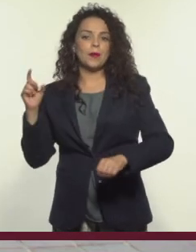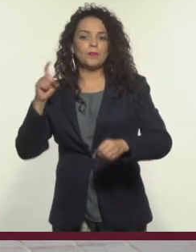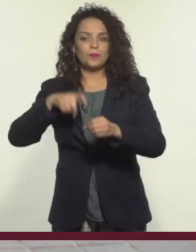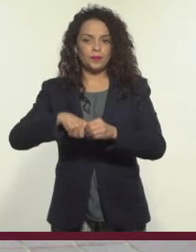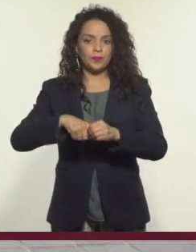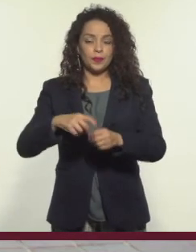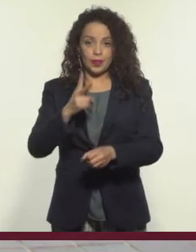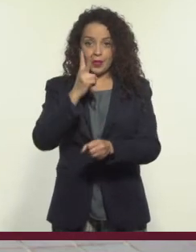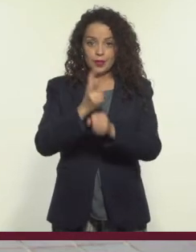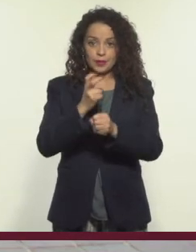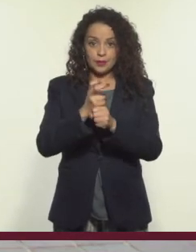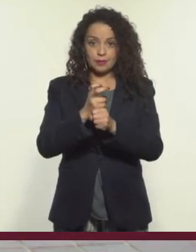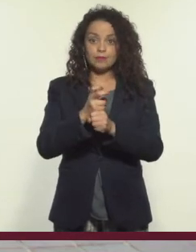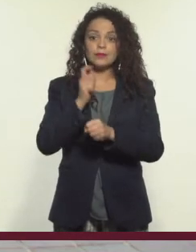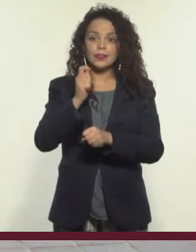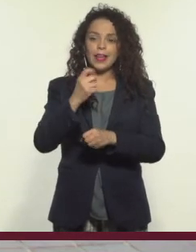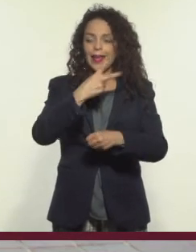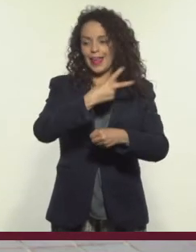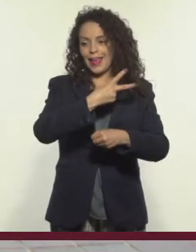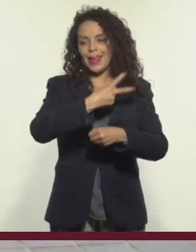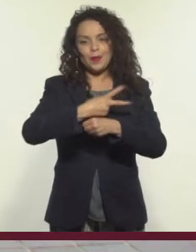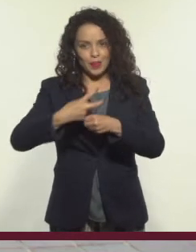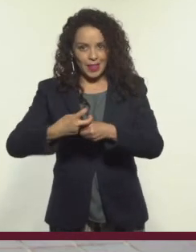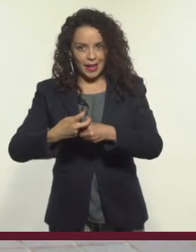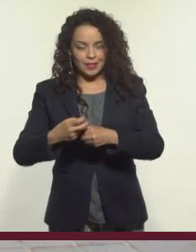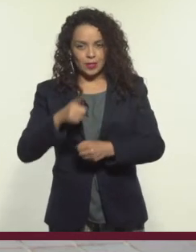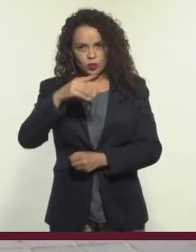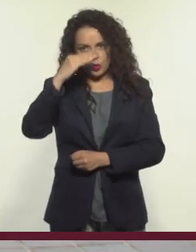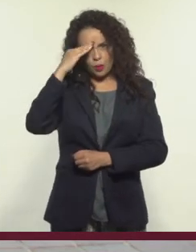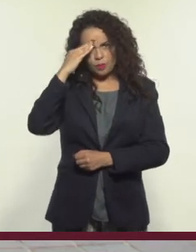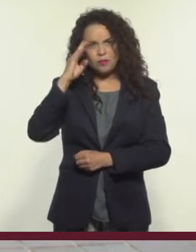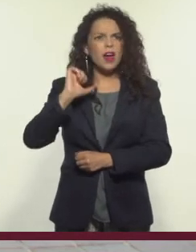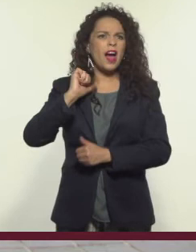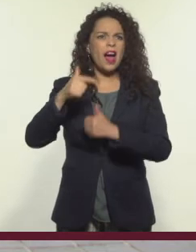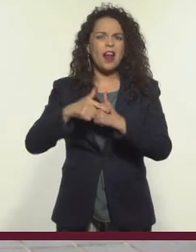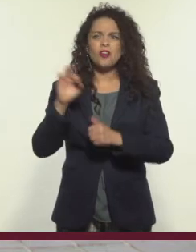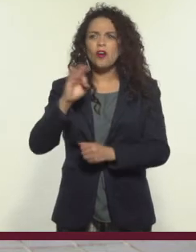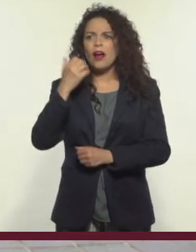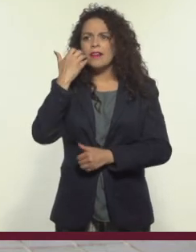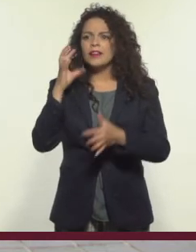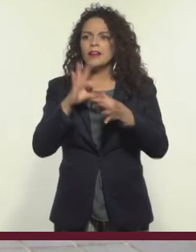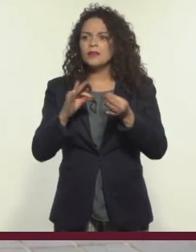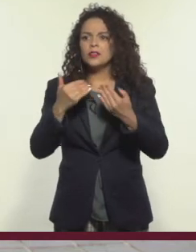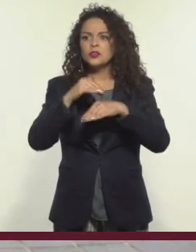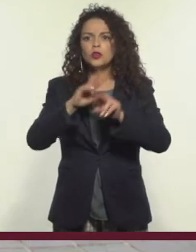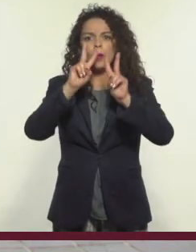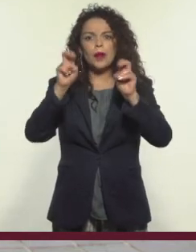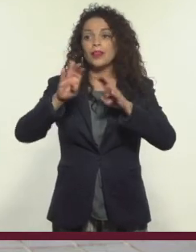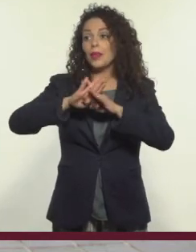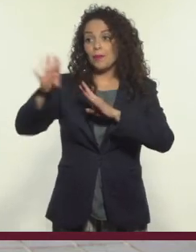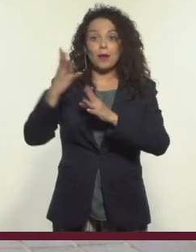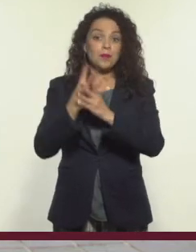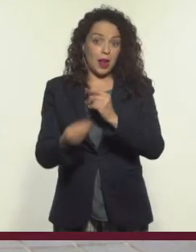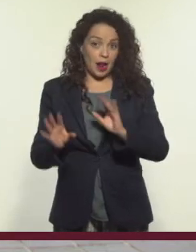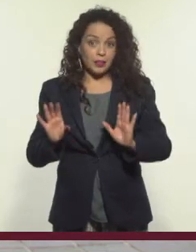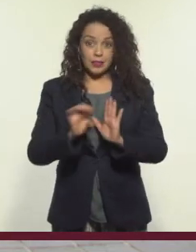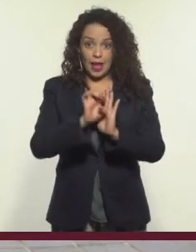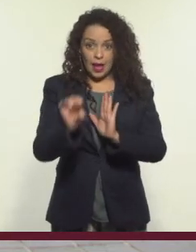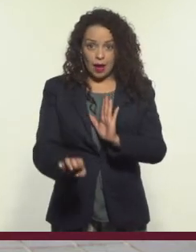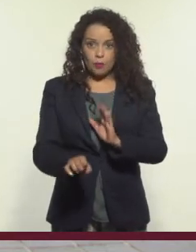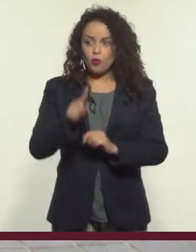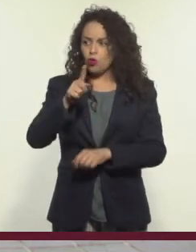Así que el segundo paso sería invitarlos. Piensen en algo como si quisieran hablar de migración, el tema de hoy.